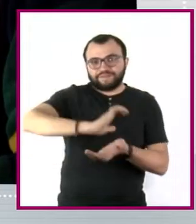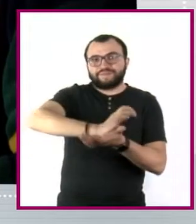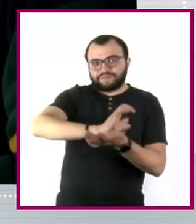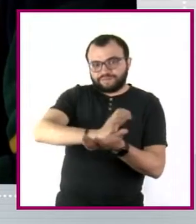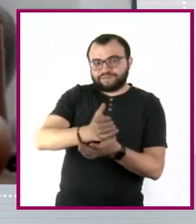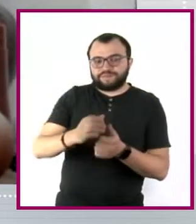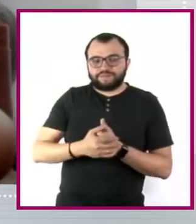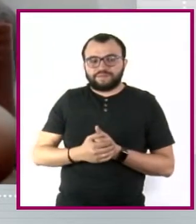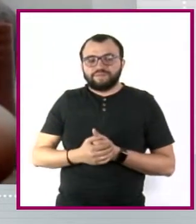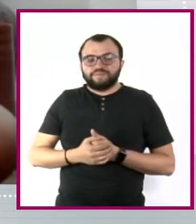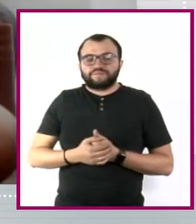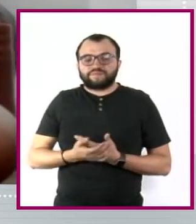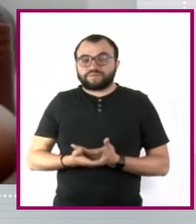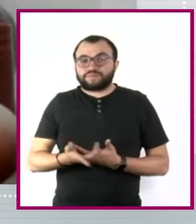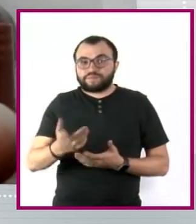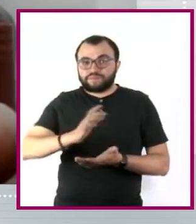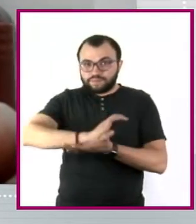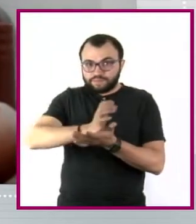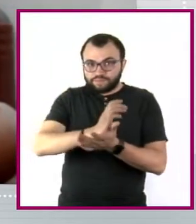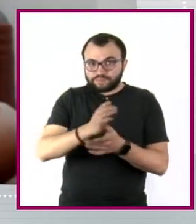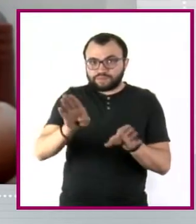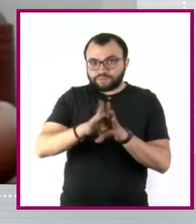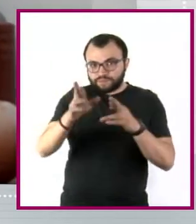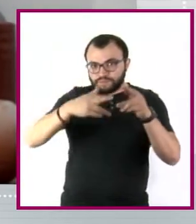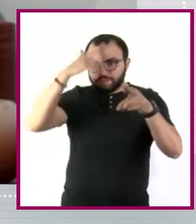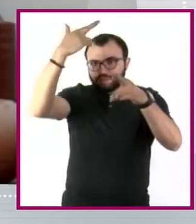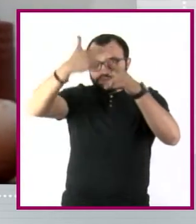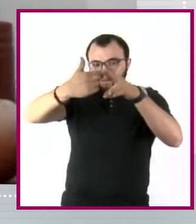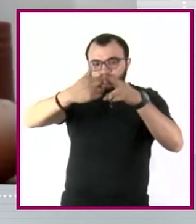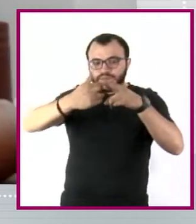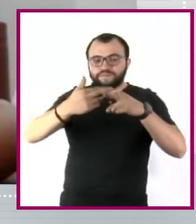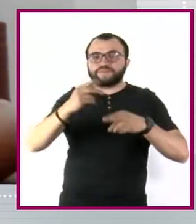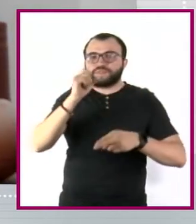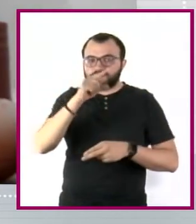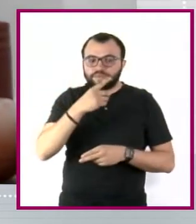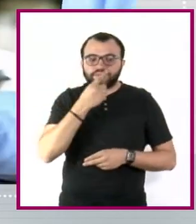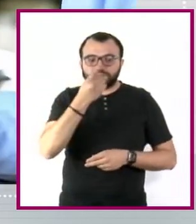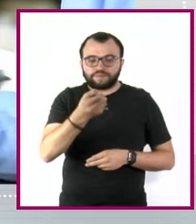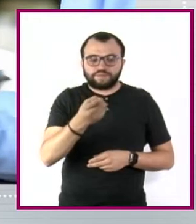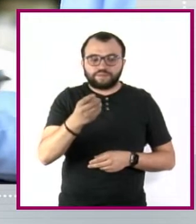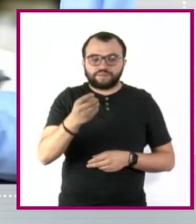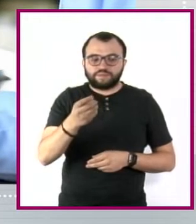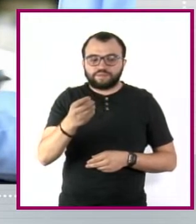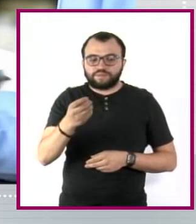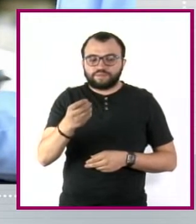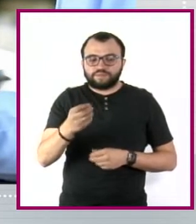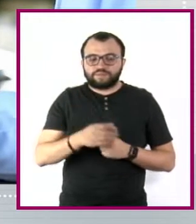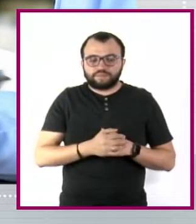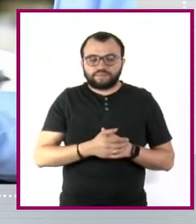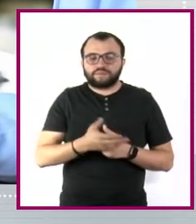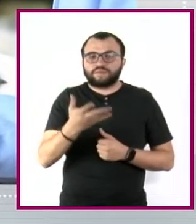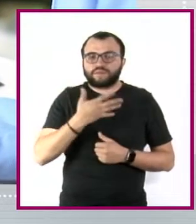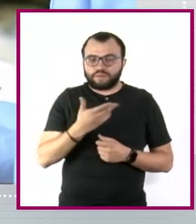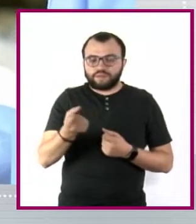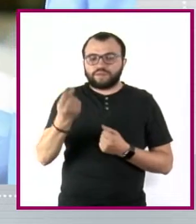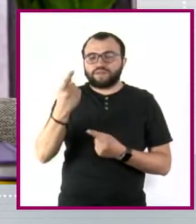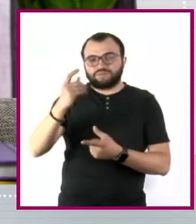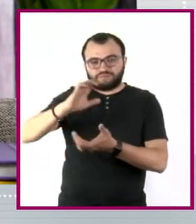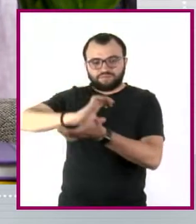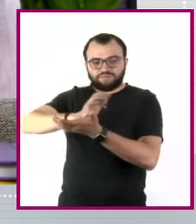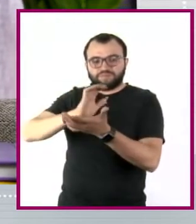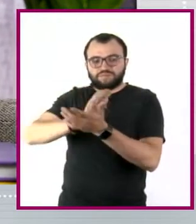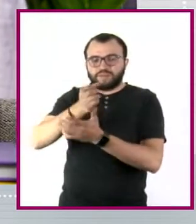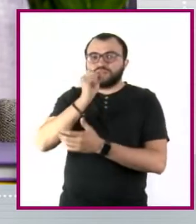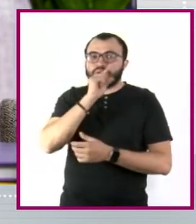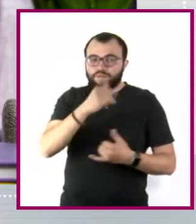La discriminación para las personas mayores de edad se le llama también edadismo. Hay este tipo de discriminación también